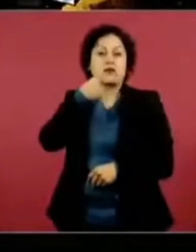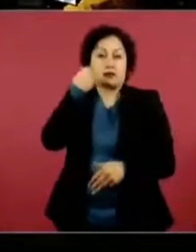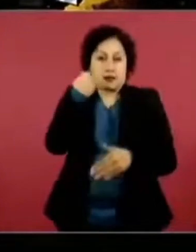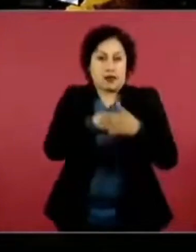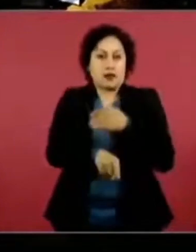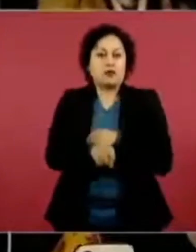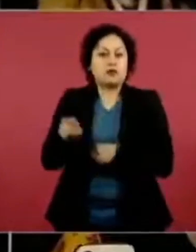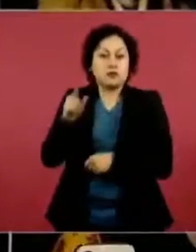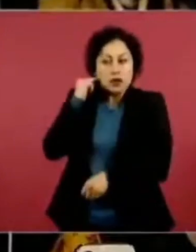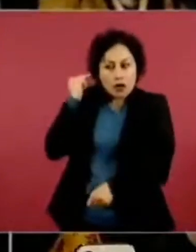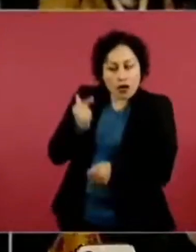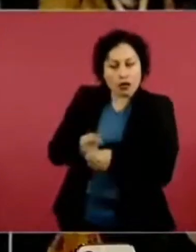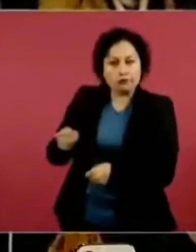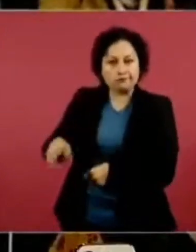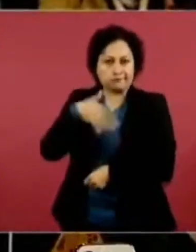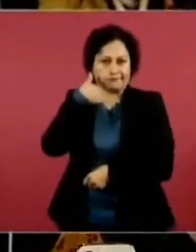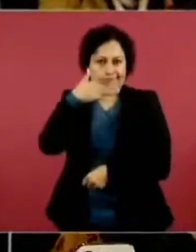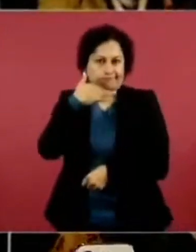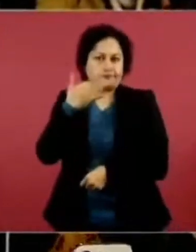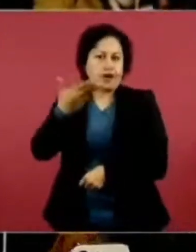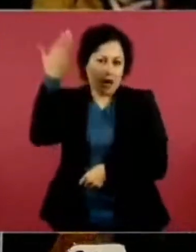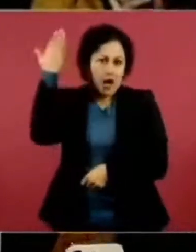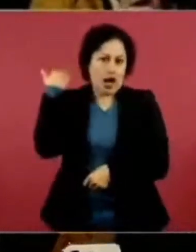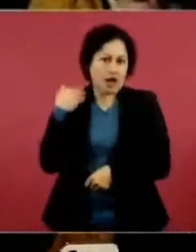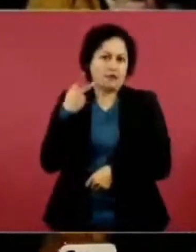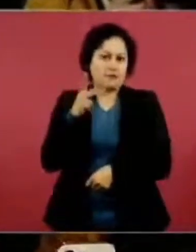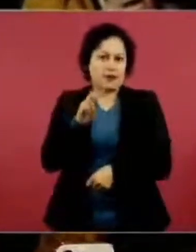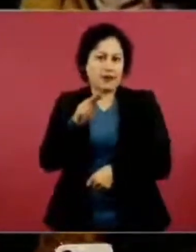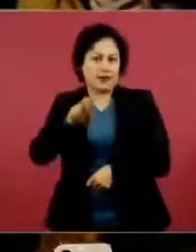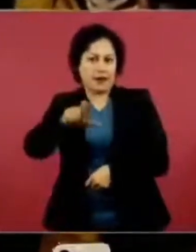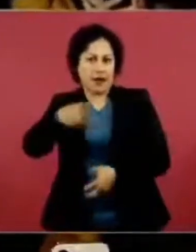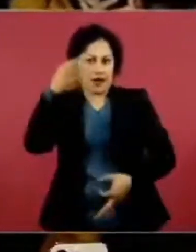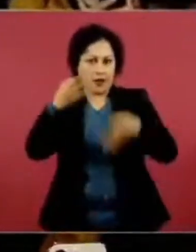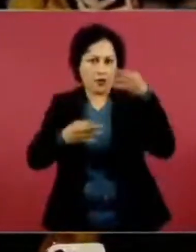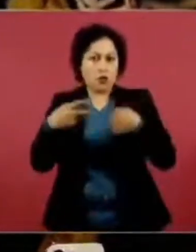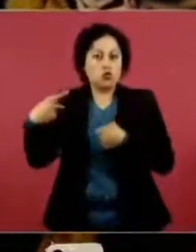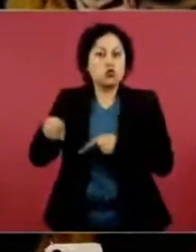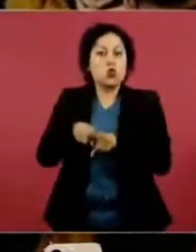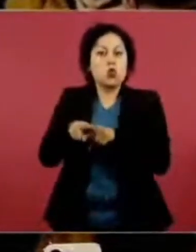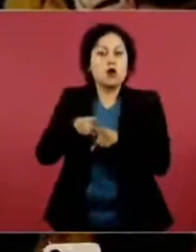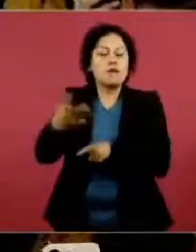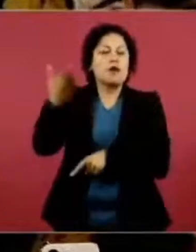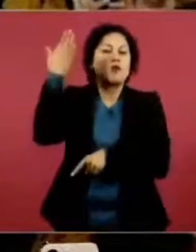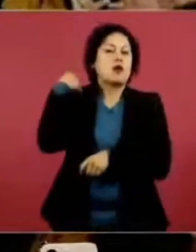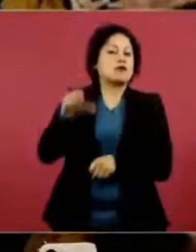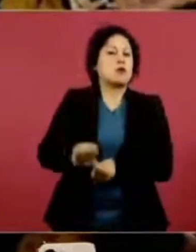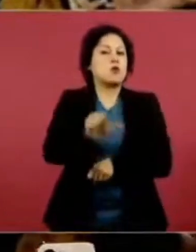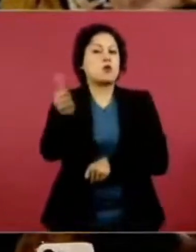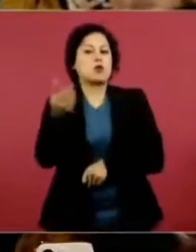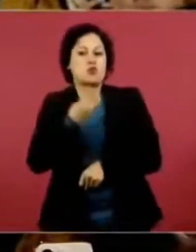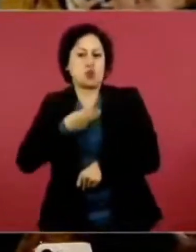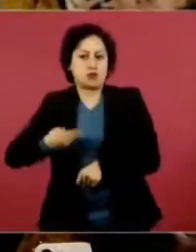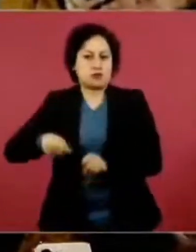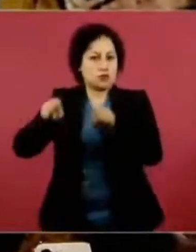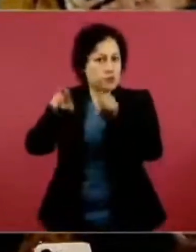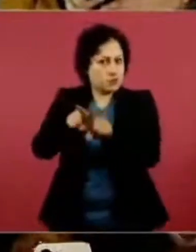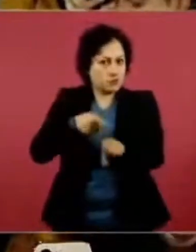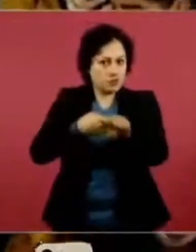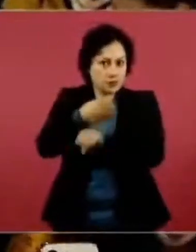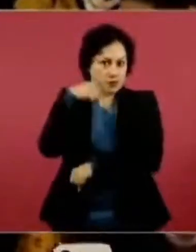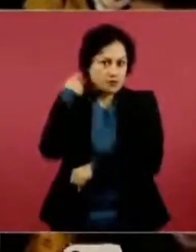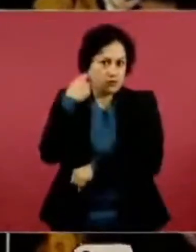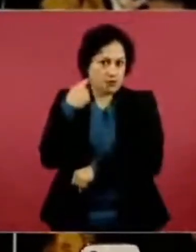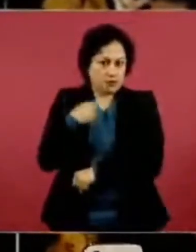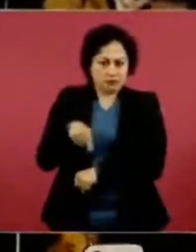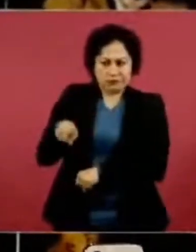un proceso penal, y su hermano también que fue tesorero municipal también en Huemilpan, ahí en el estado de Querétaro, de la noche a la mañana se